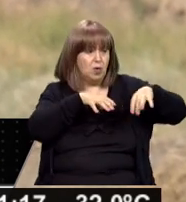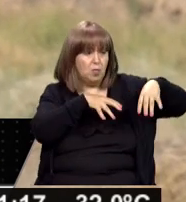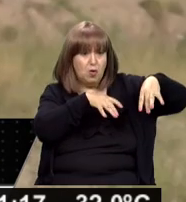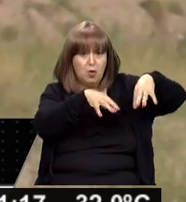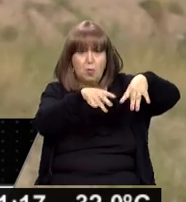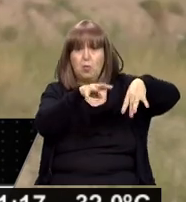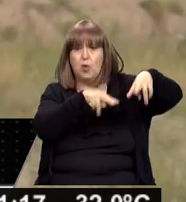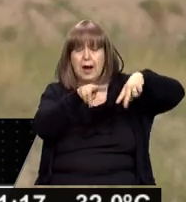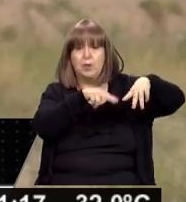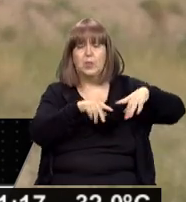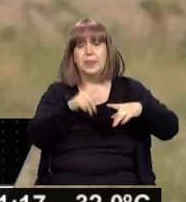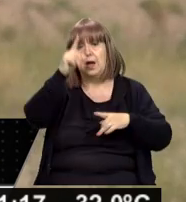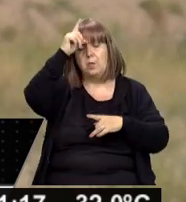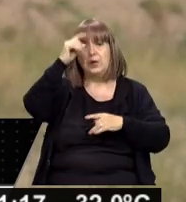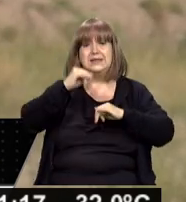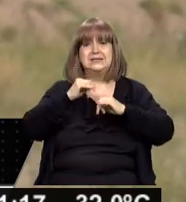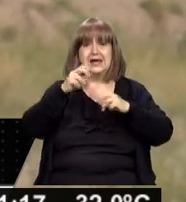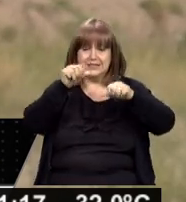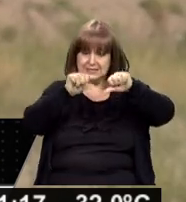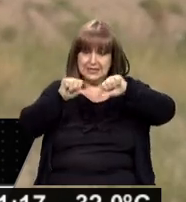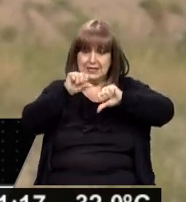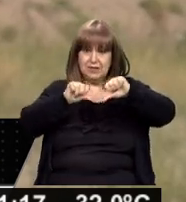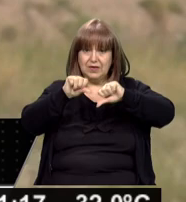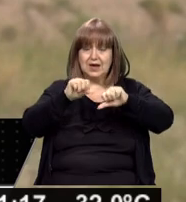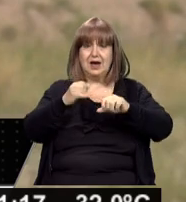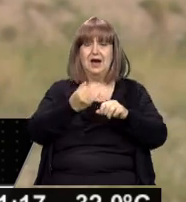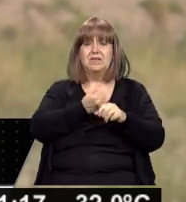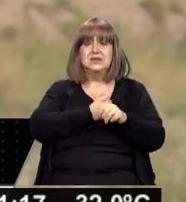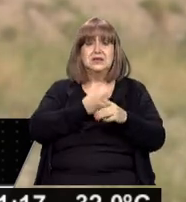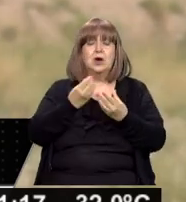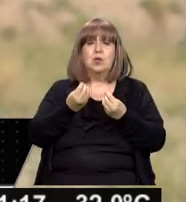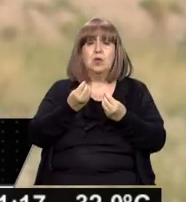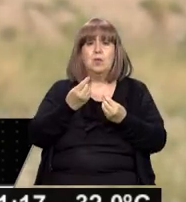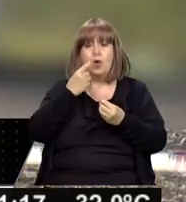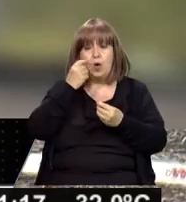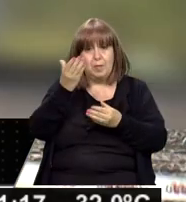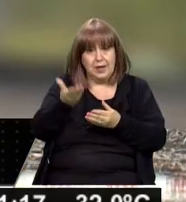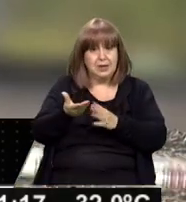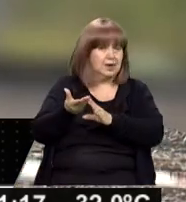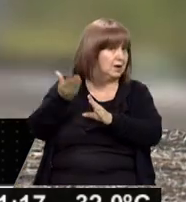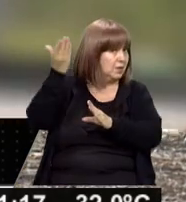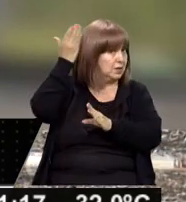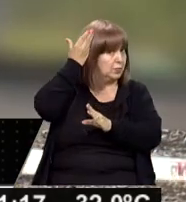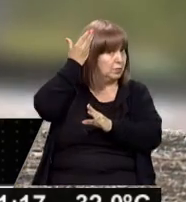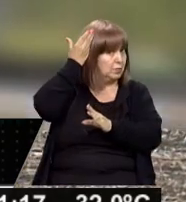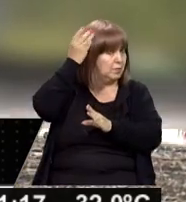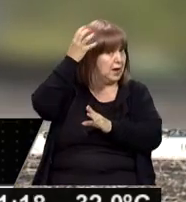científica me informa de una contusión, un golpe importante en la zona de la cabeza.